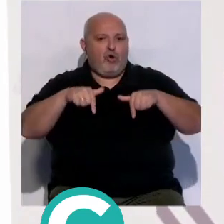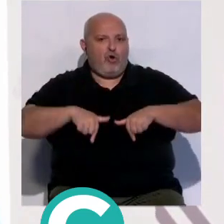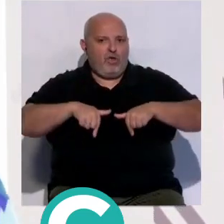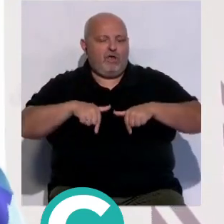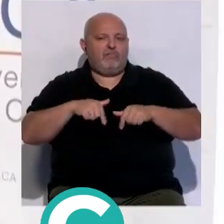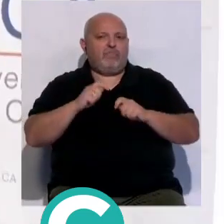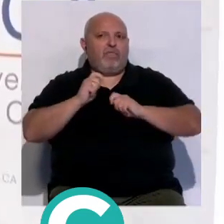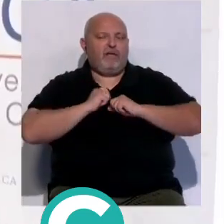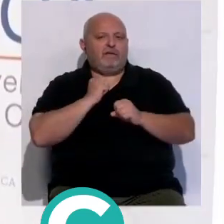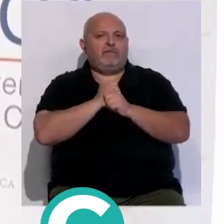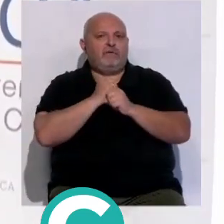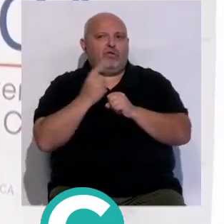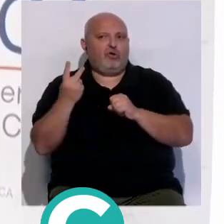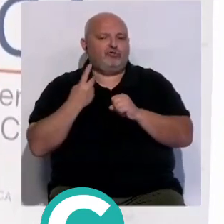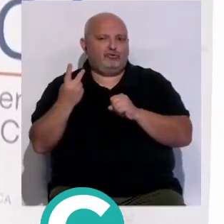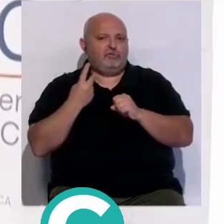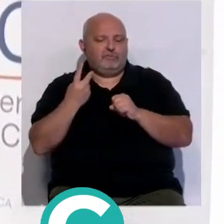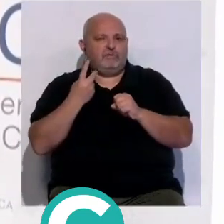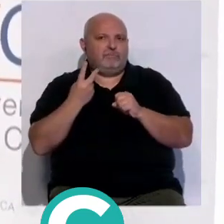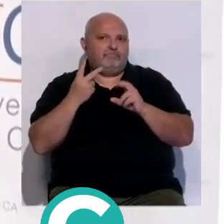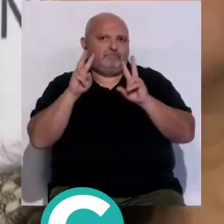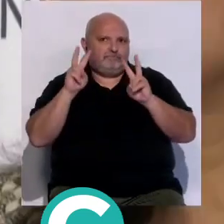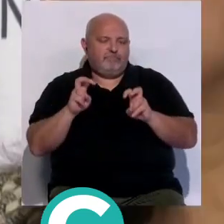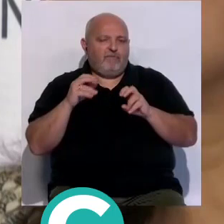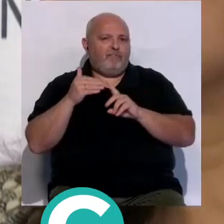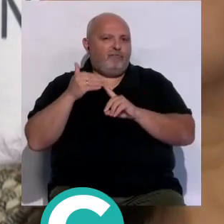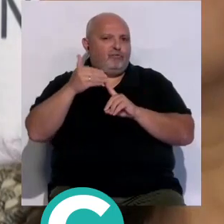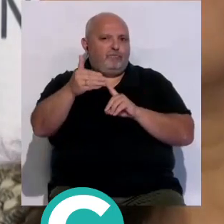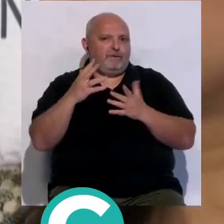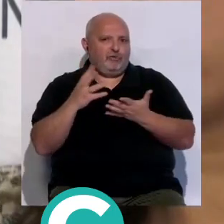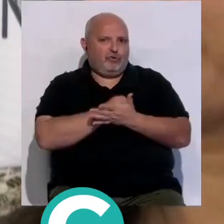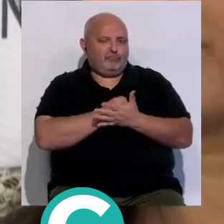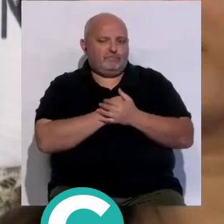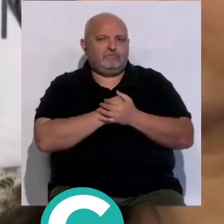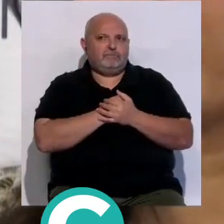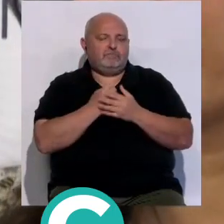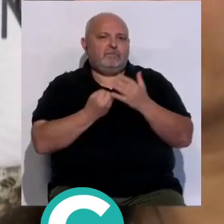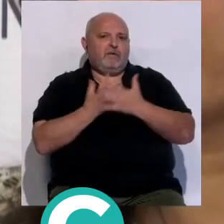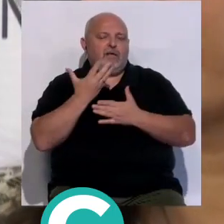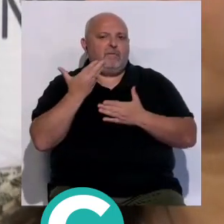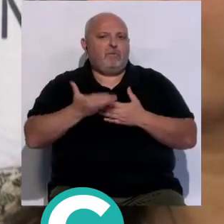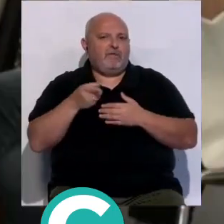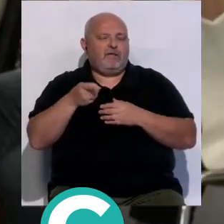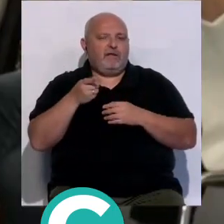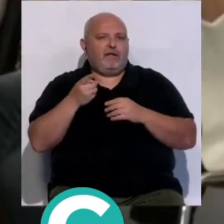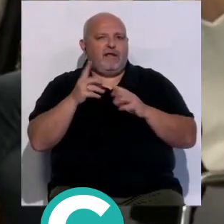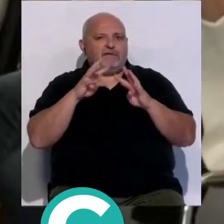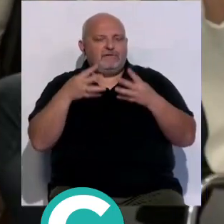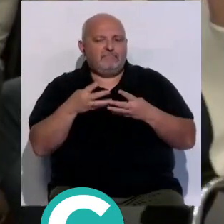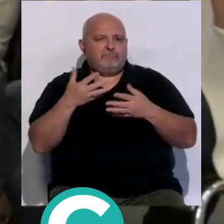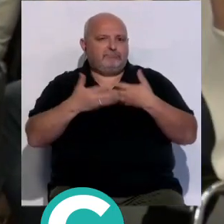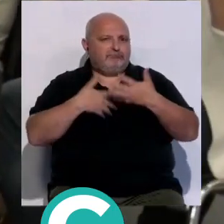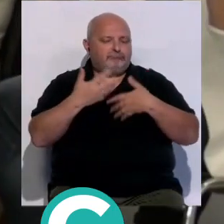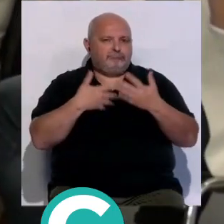y vamos a trabajar conjuntamente en algo que es el futuro para todos. Sabéis que ha adquirido gran importancia la ciberseguridad,